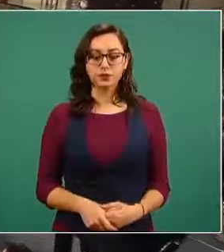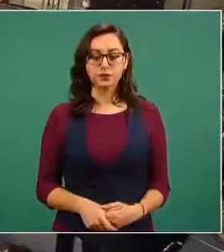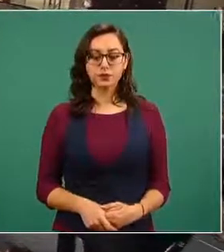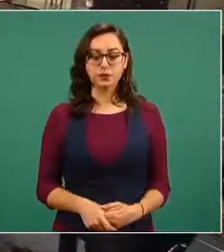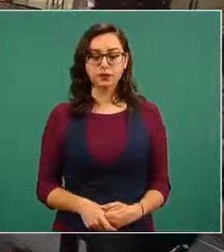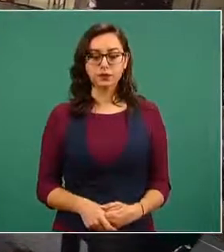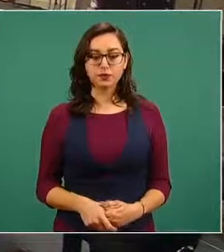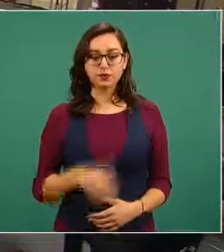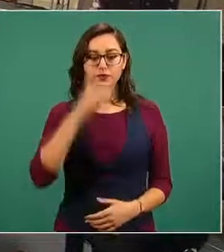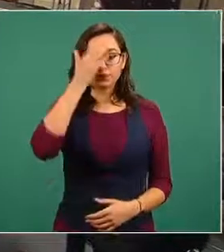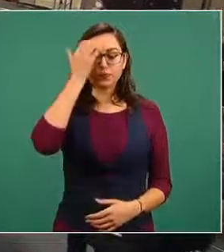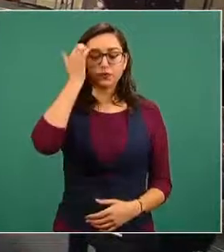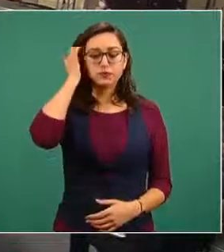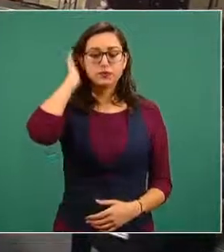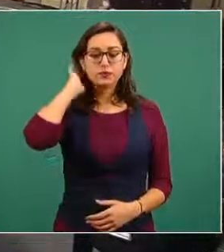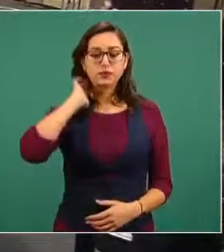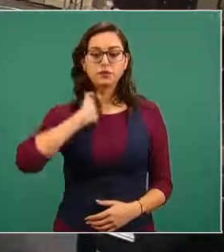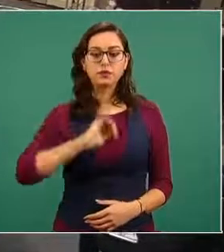Les escuchamos.